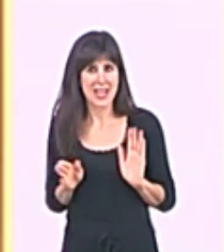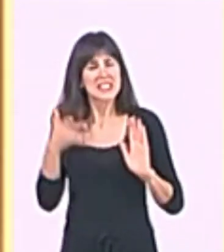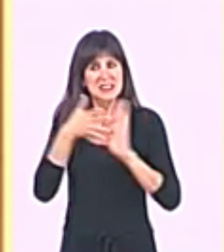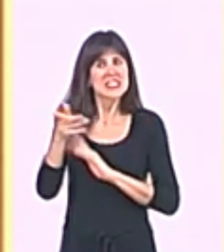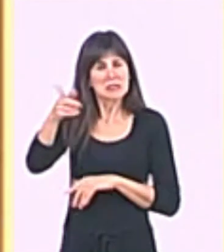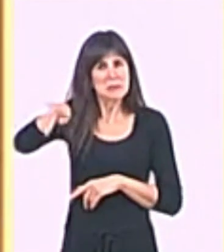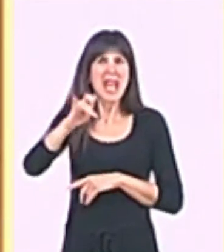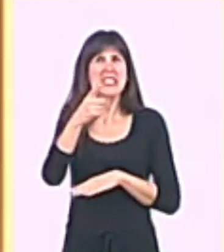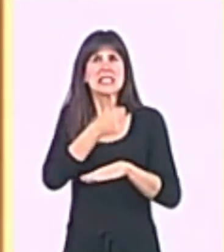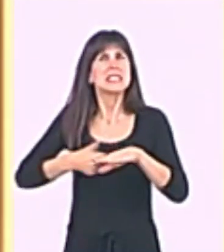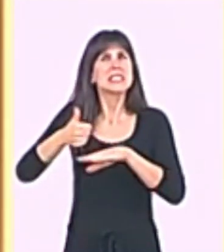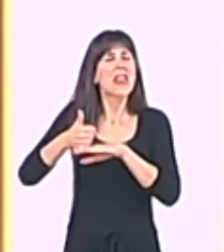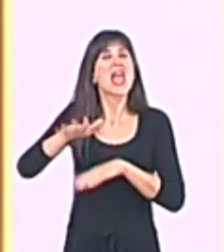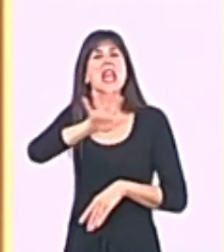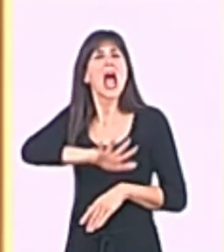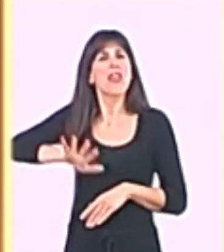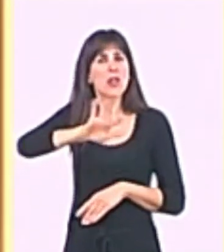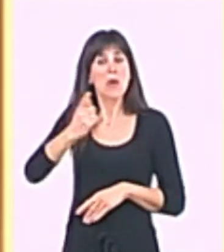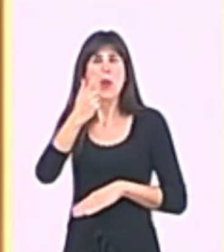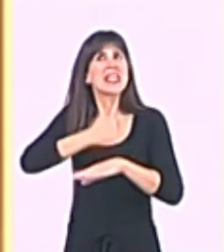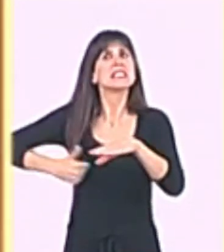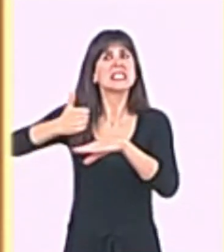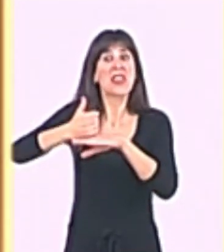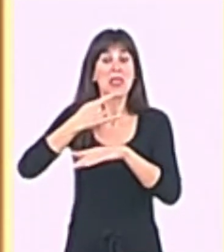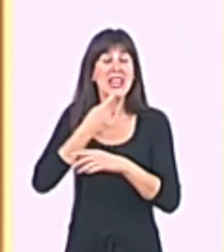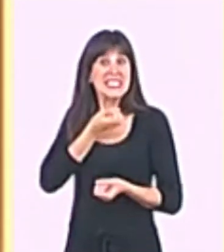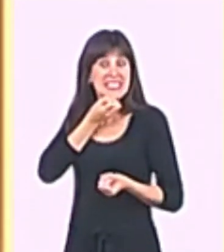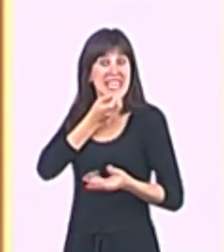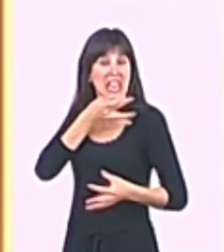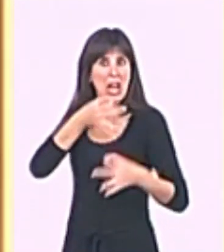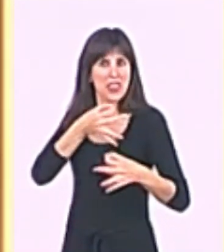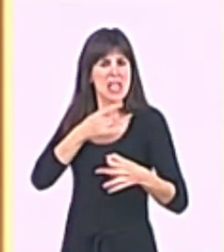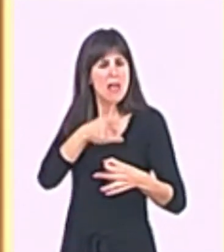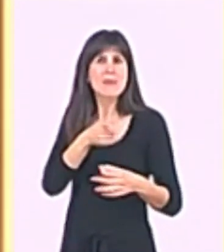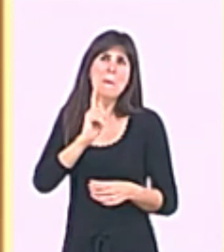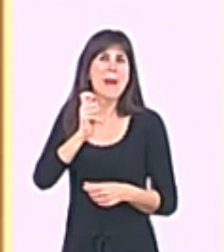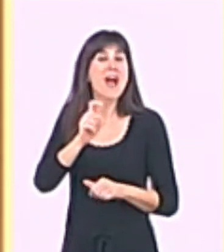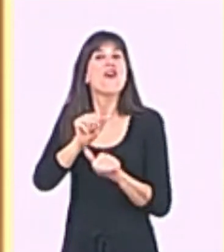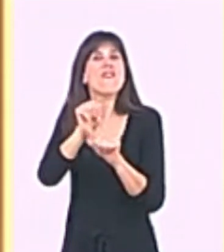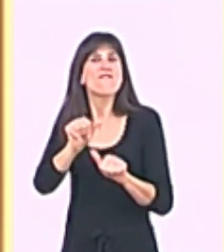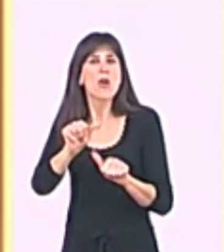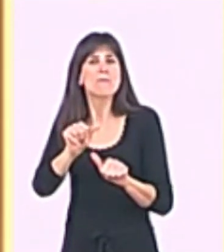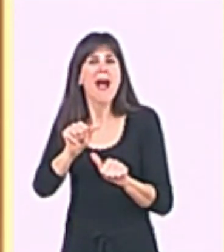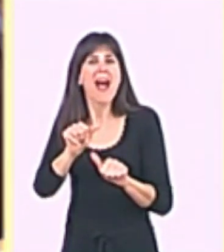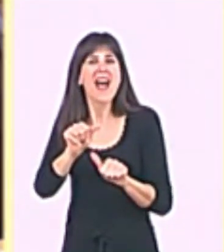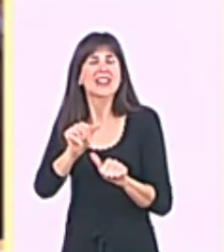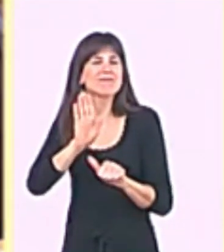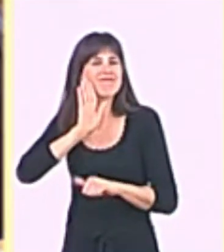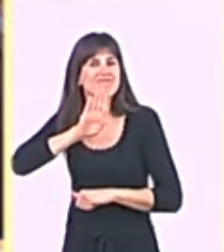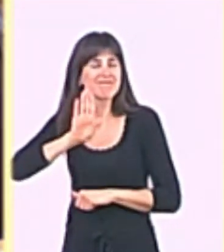tienen la sede nacional en una sede que según la sentencia se pagó de forma irregular.